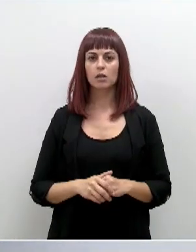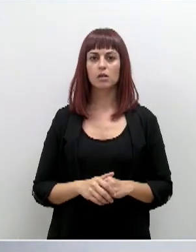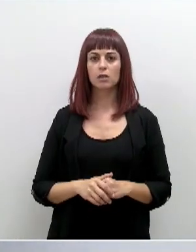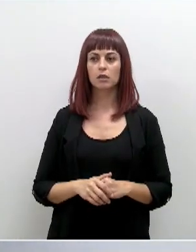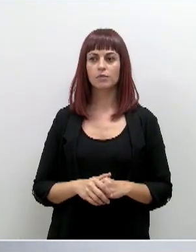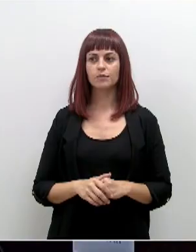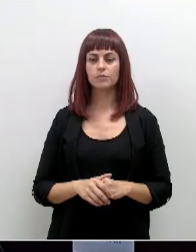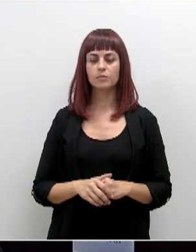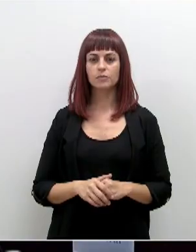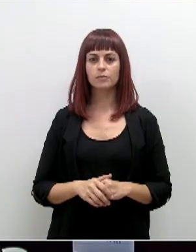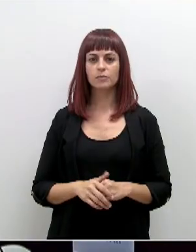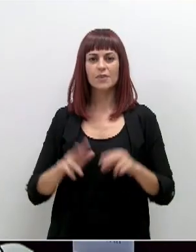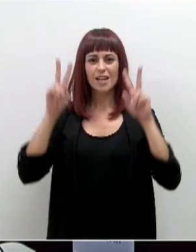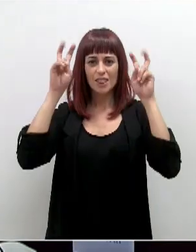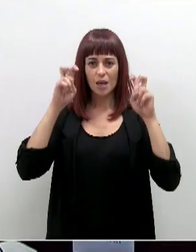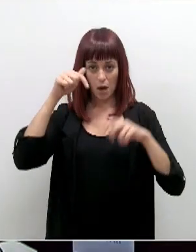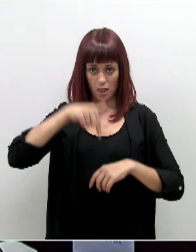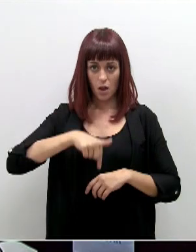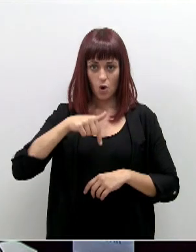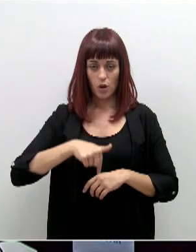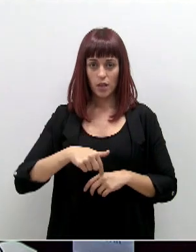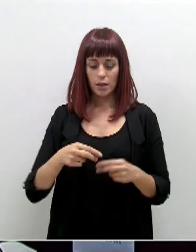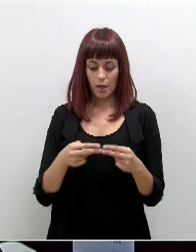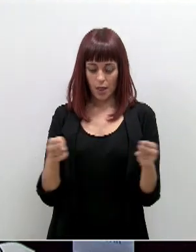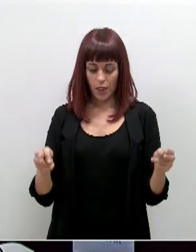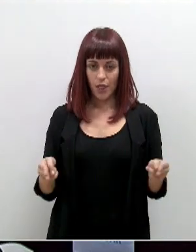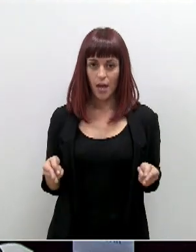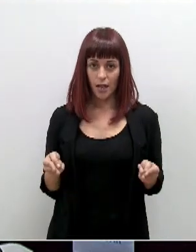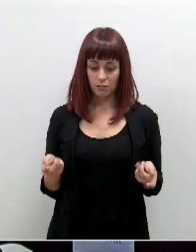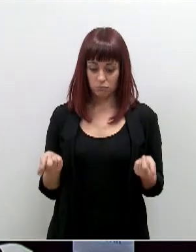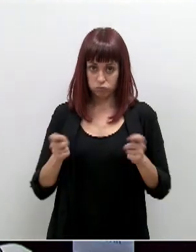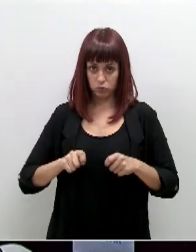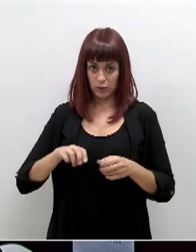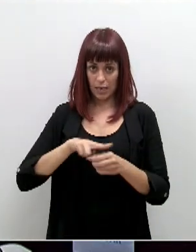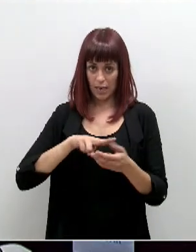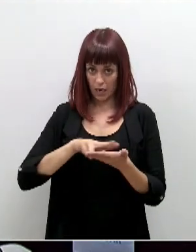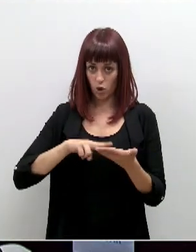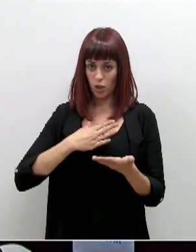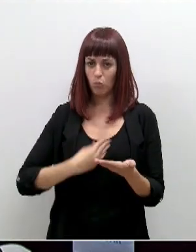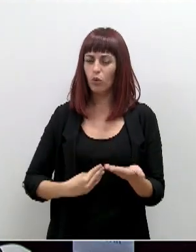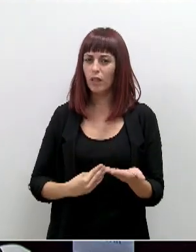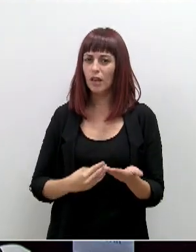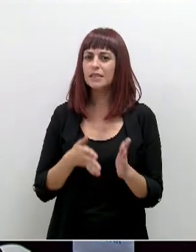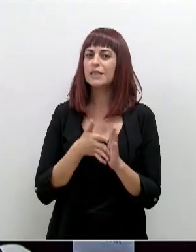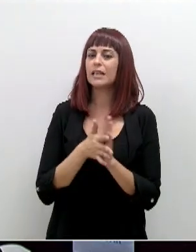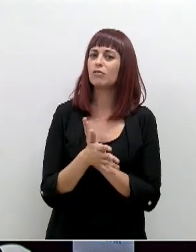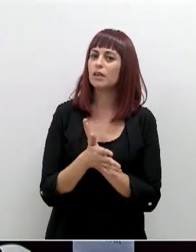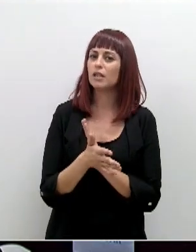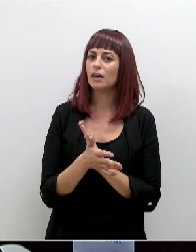Y sobre el tema de hoy, el cierre perimetral de la región de Murcia, el cierre de las fronteras, ¿incluye también